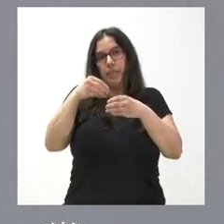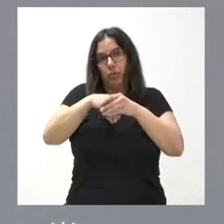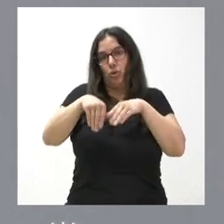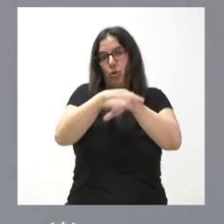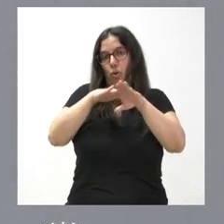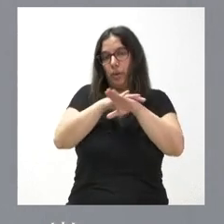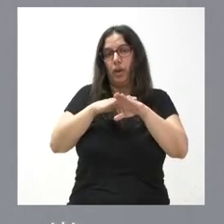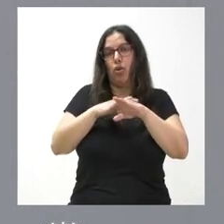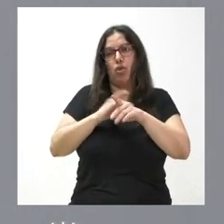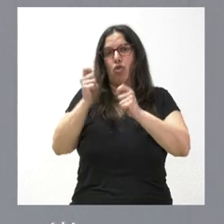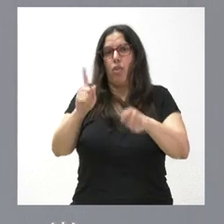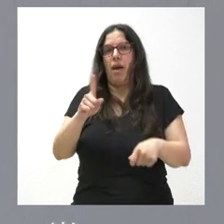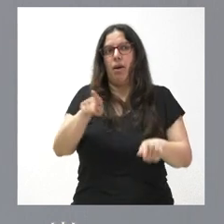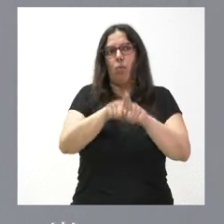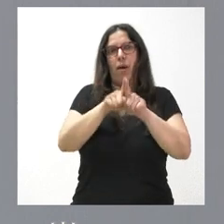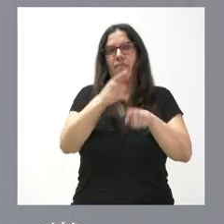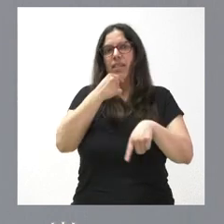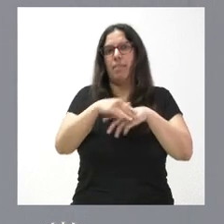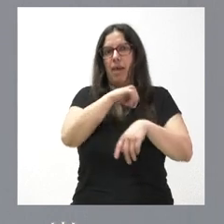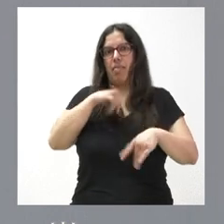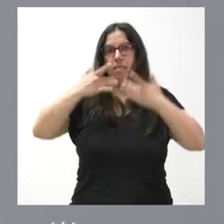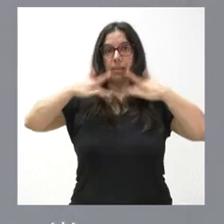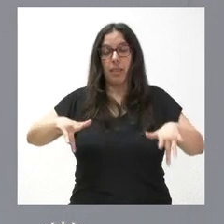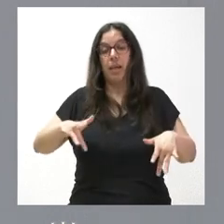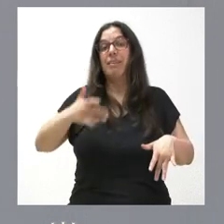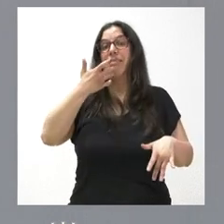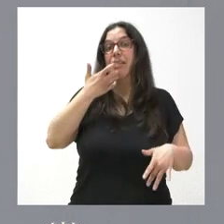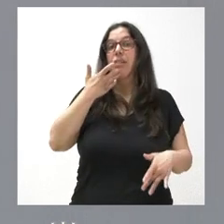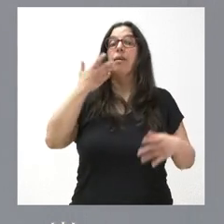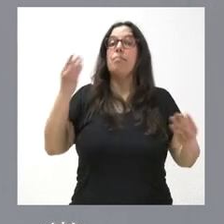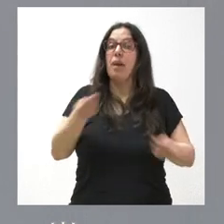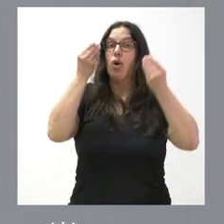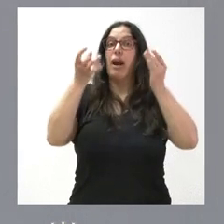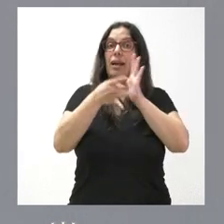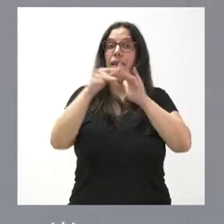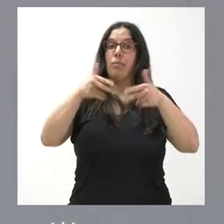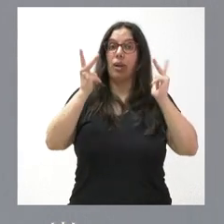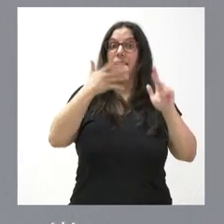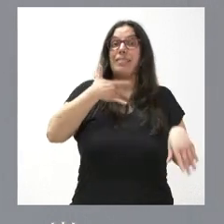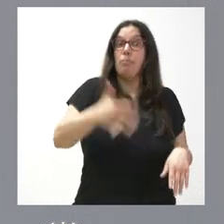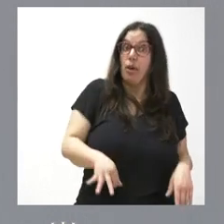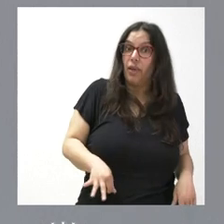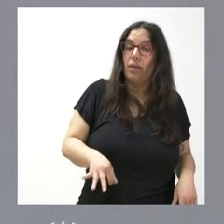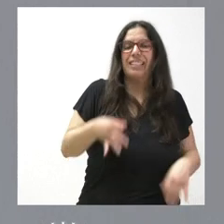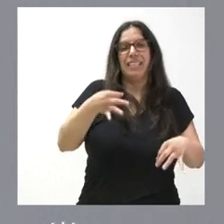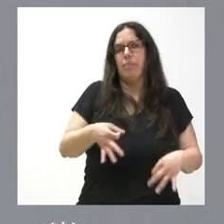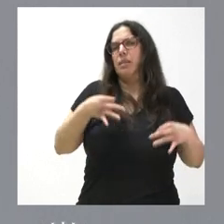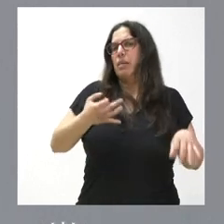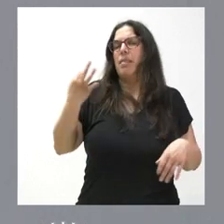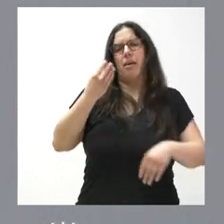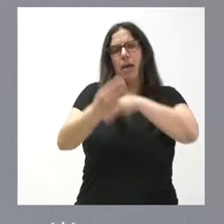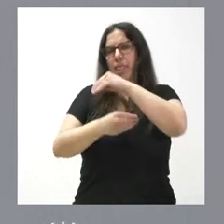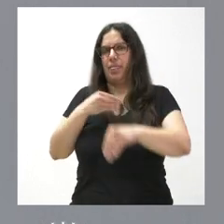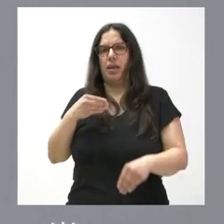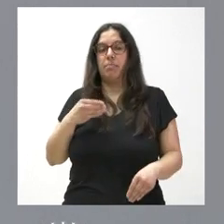independencia de estas instituciones y, por tanto, siempre que hay cauce para mejorar la calidad de democracia tenemos que transitar por estas